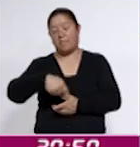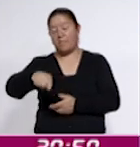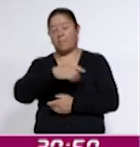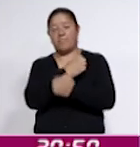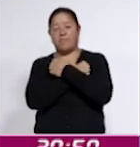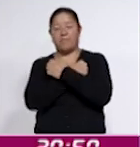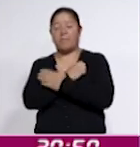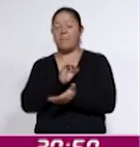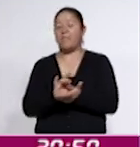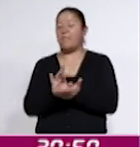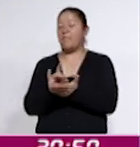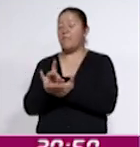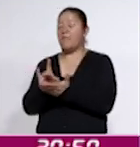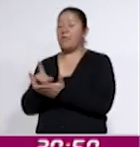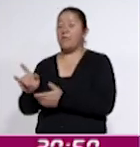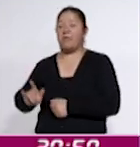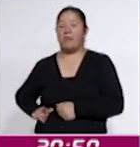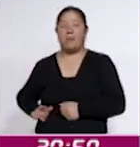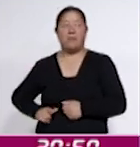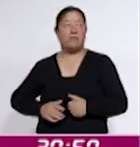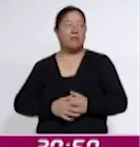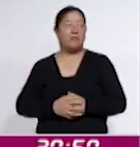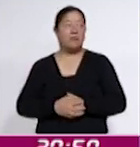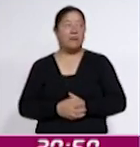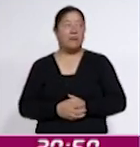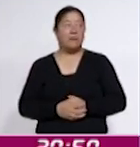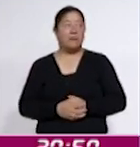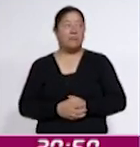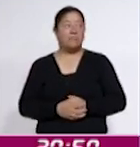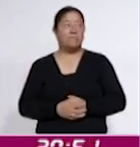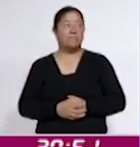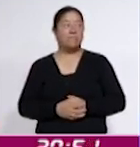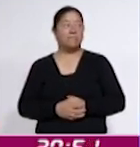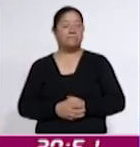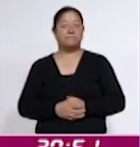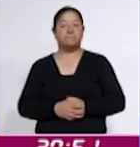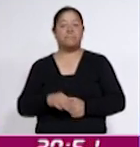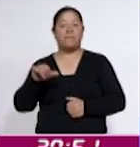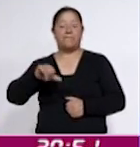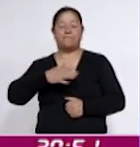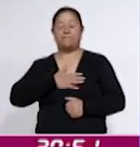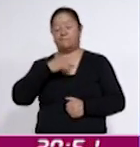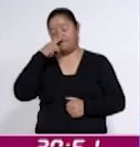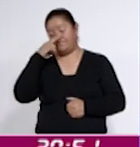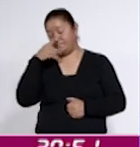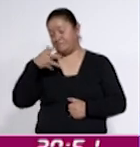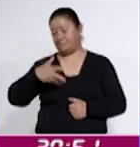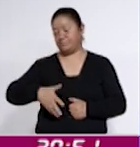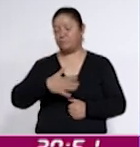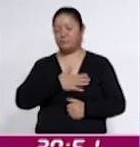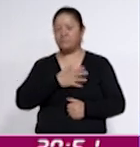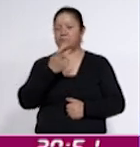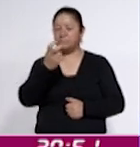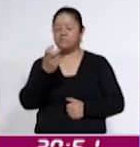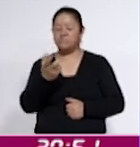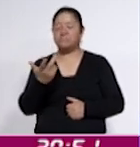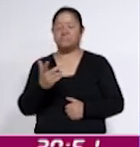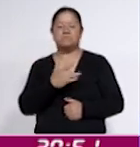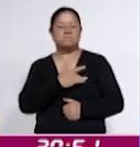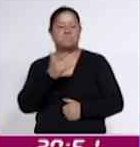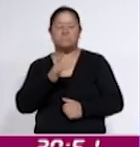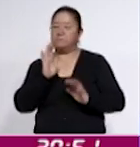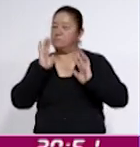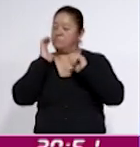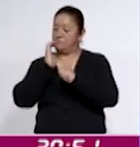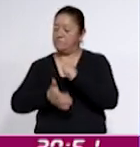despidos en el sector público. Hoy tengo el orgullo de decirles que ese intervalo de dolor terminó, la